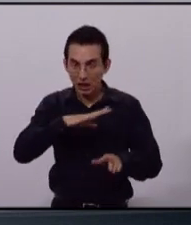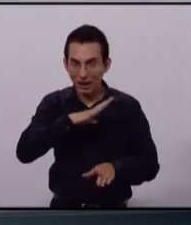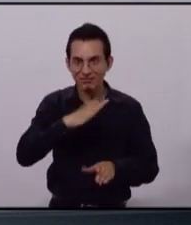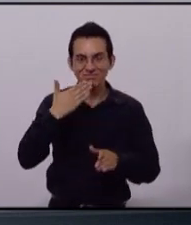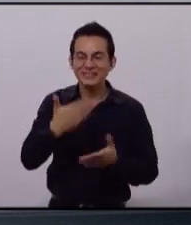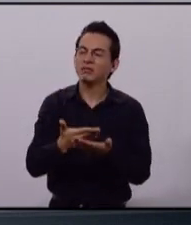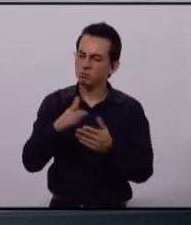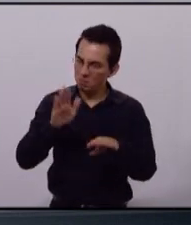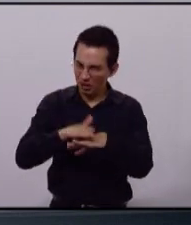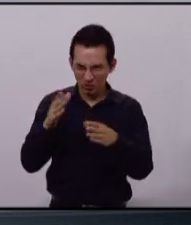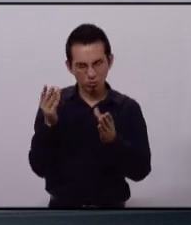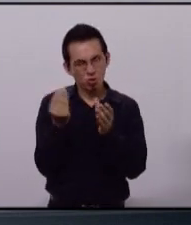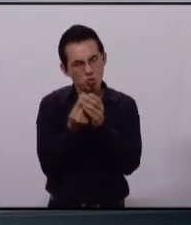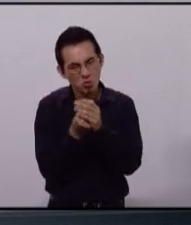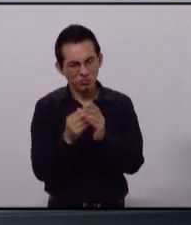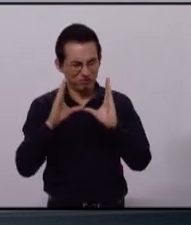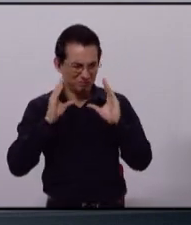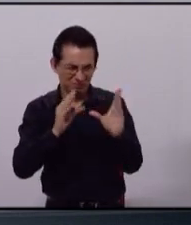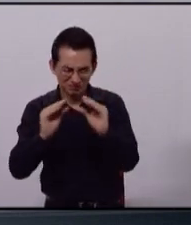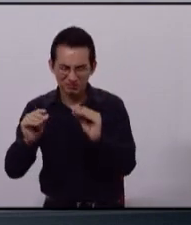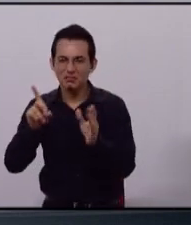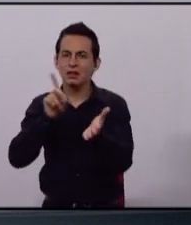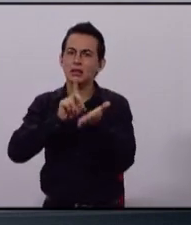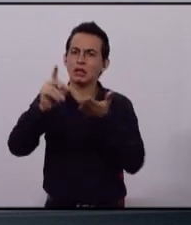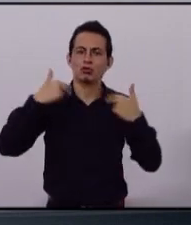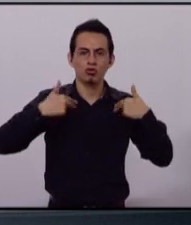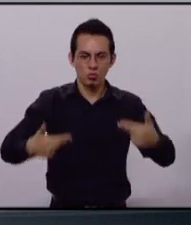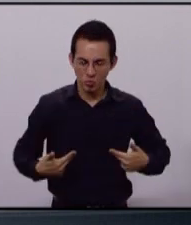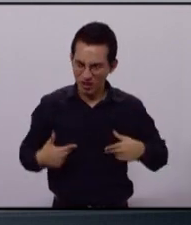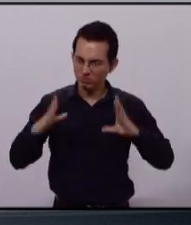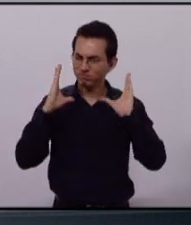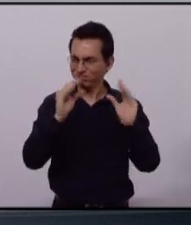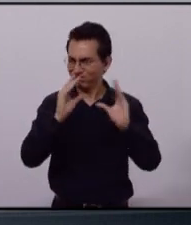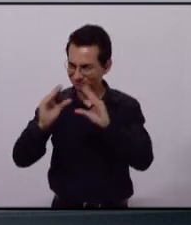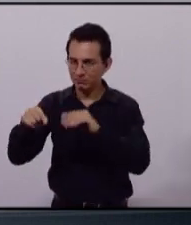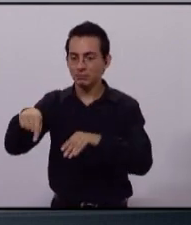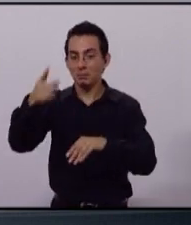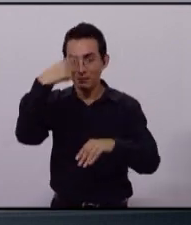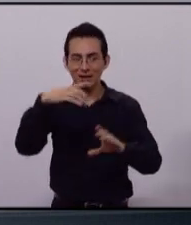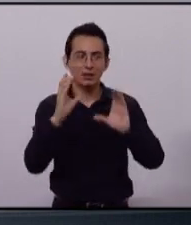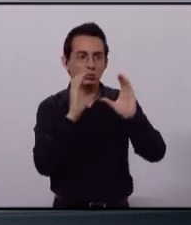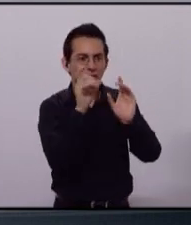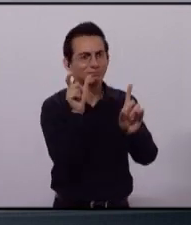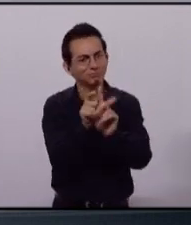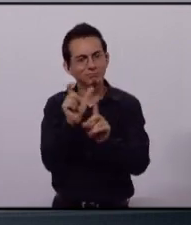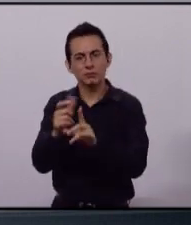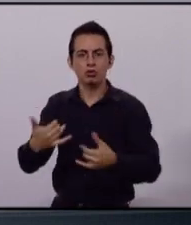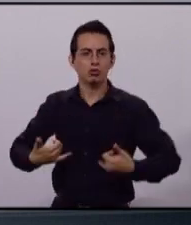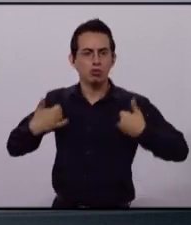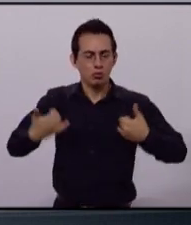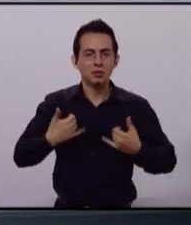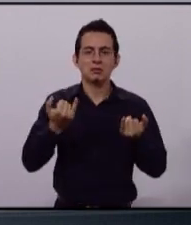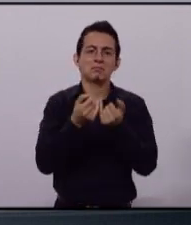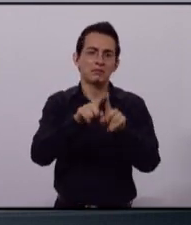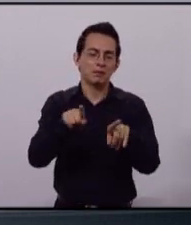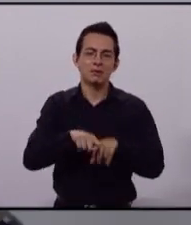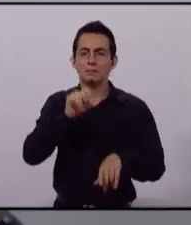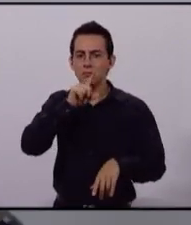elementos con mayor capacitación en materia de derechos humanos para que cuiden de nuestros jóvenes y de nuestras